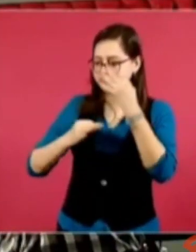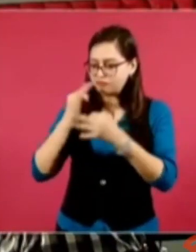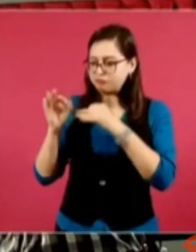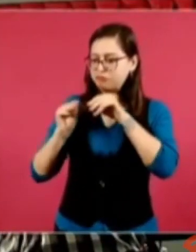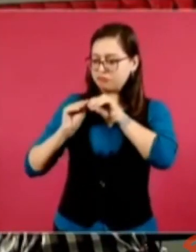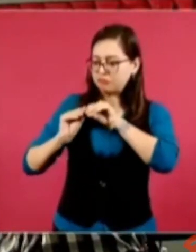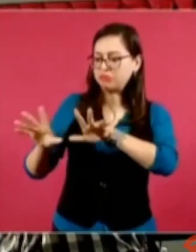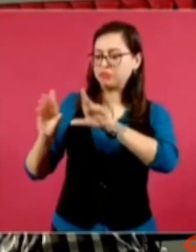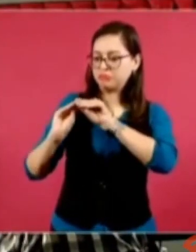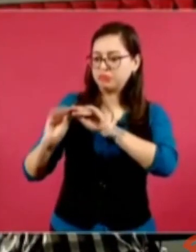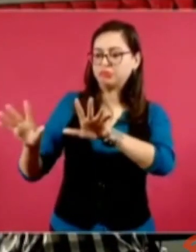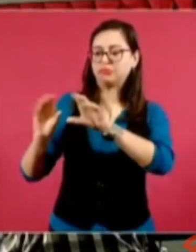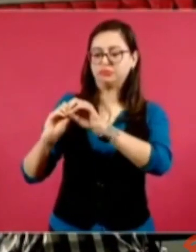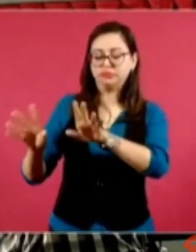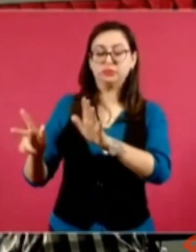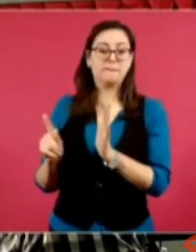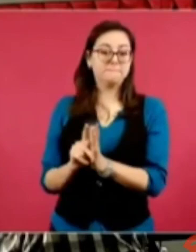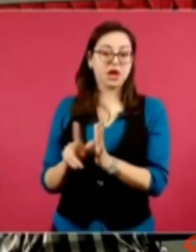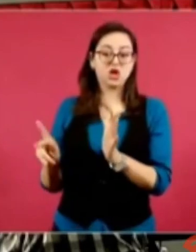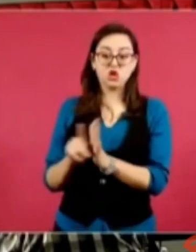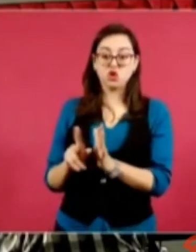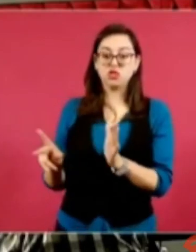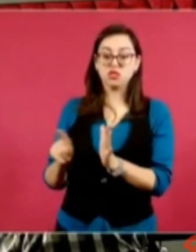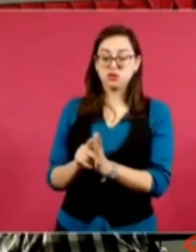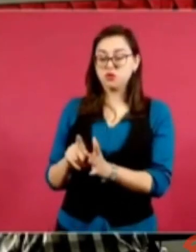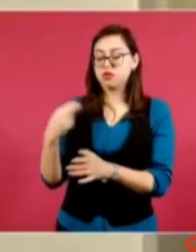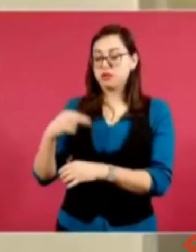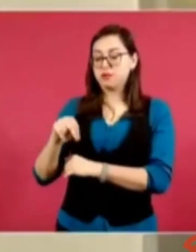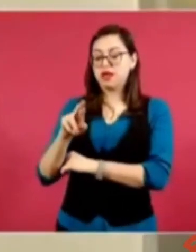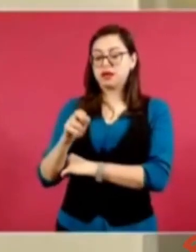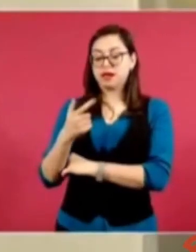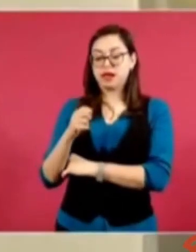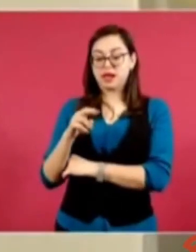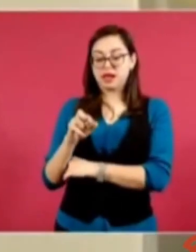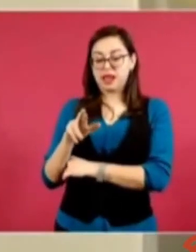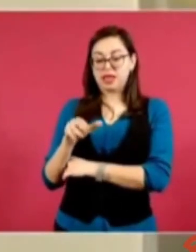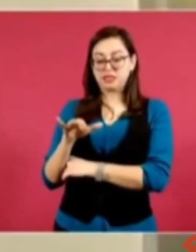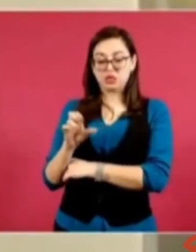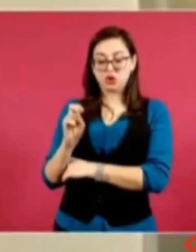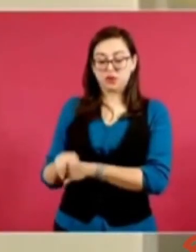tenían el periódico Regeneración lo distribuían